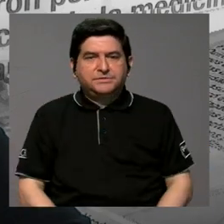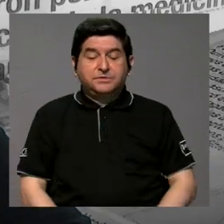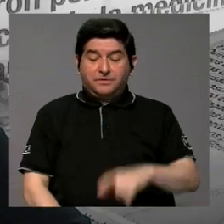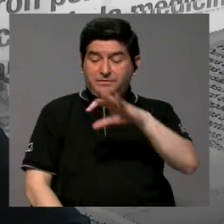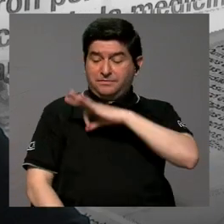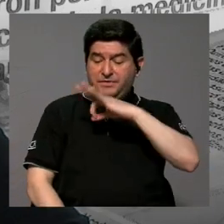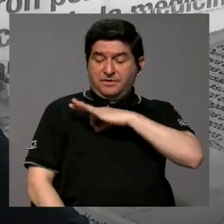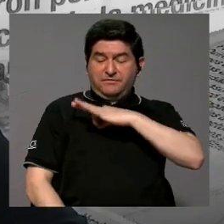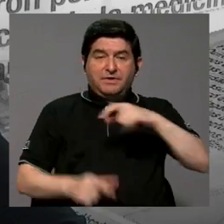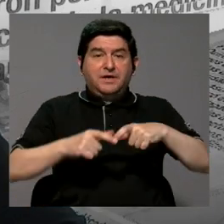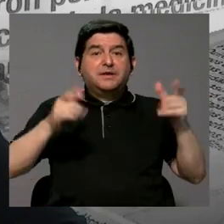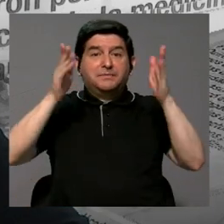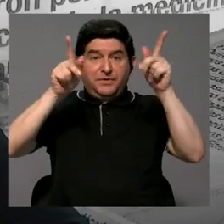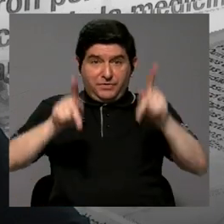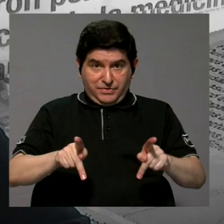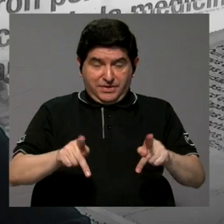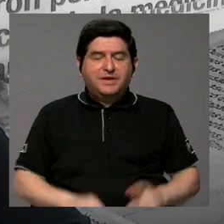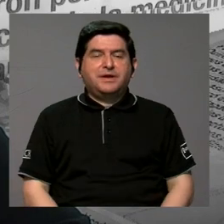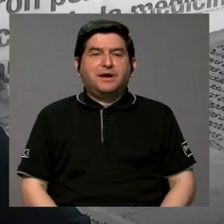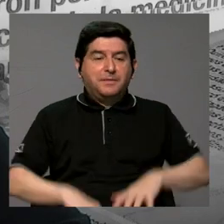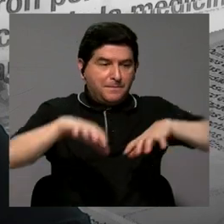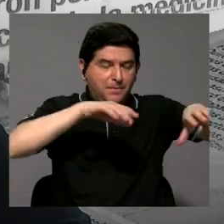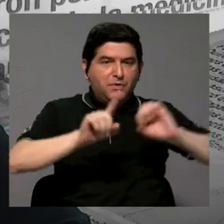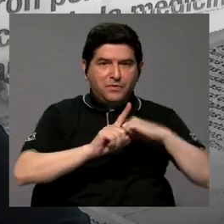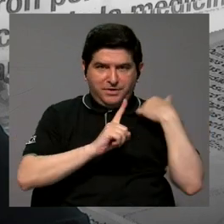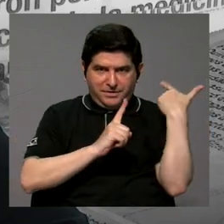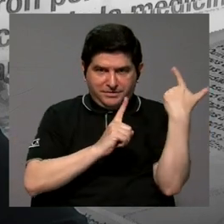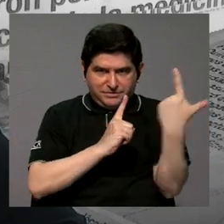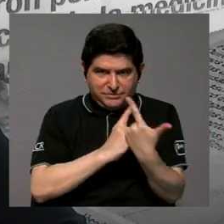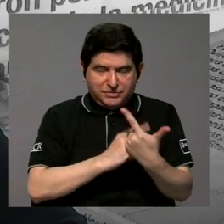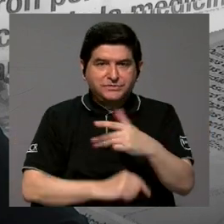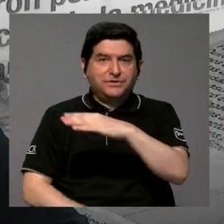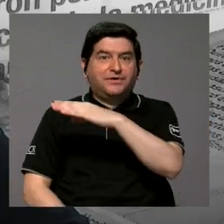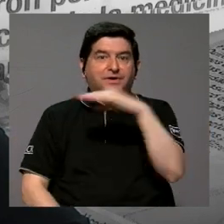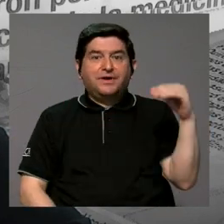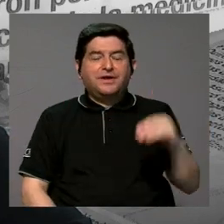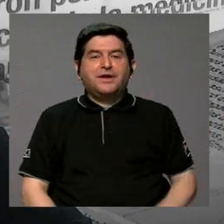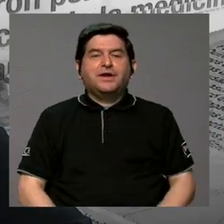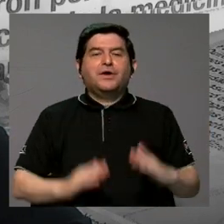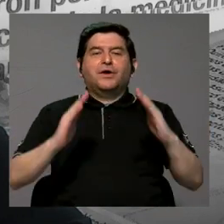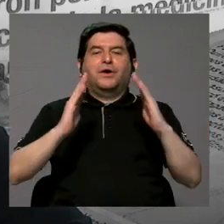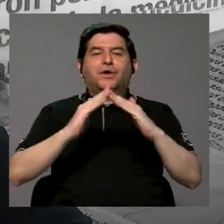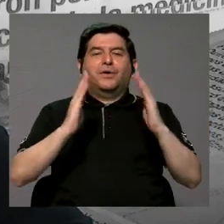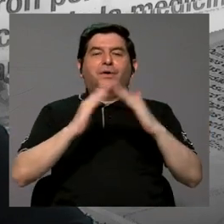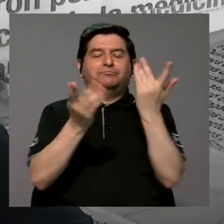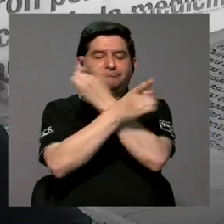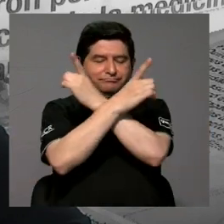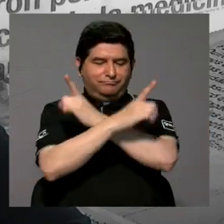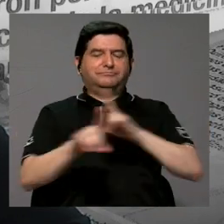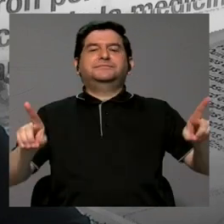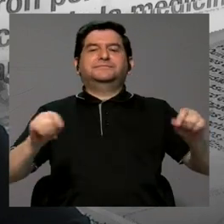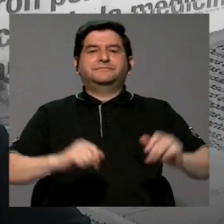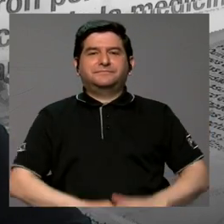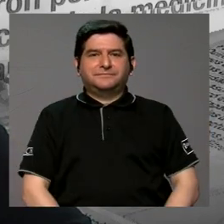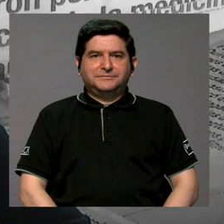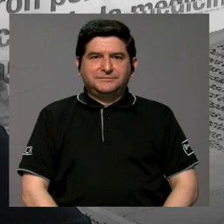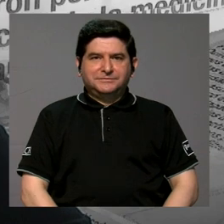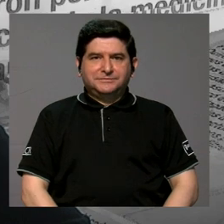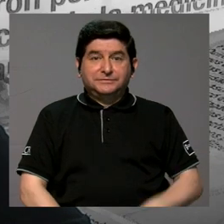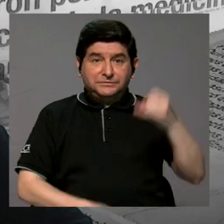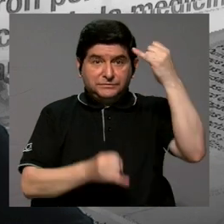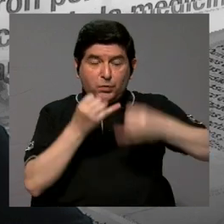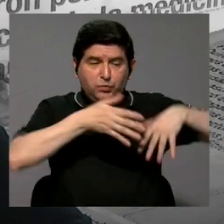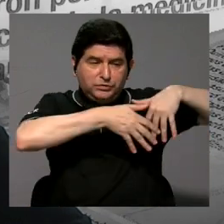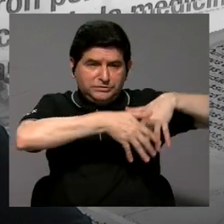del bienestar de las mayorías, de la movilización social y de la convivencia democrática. La